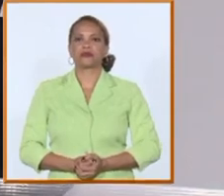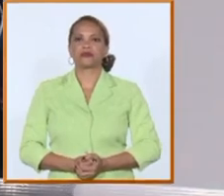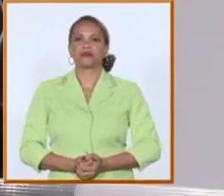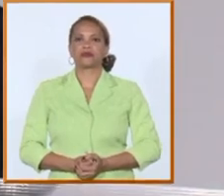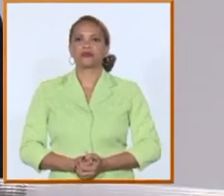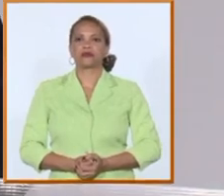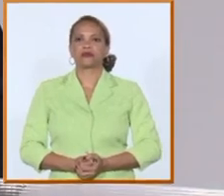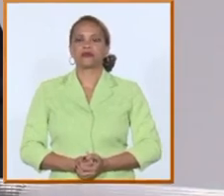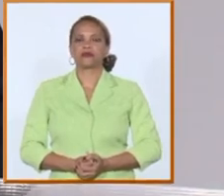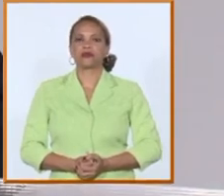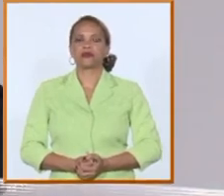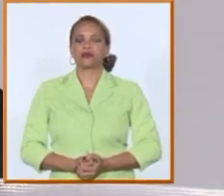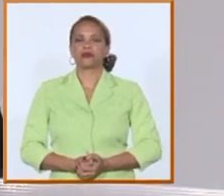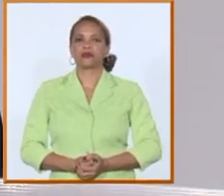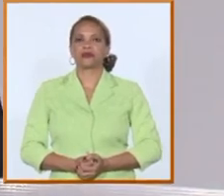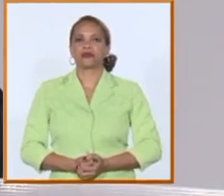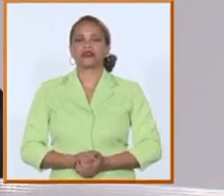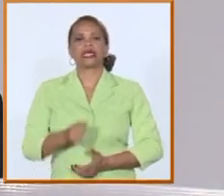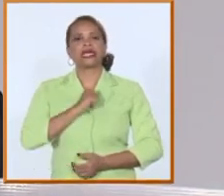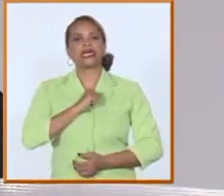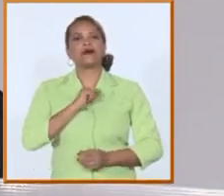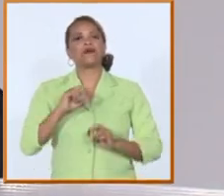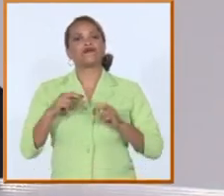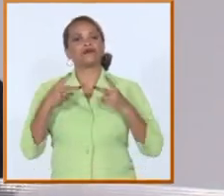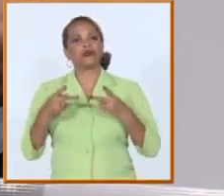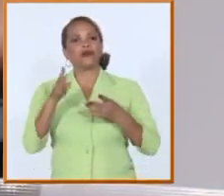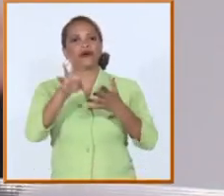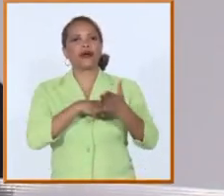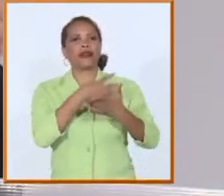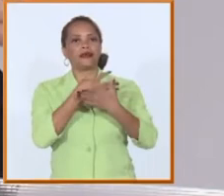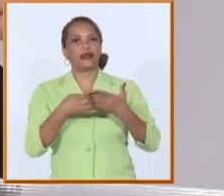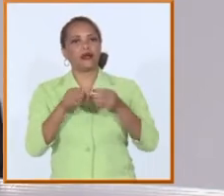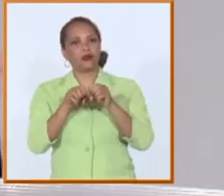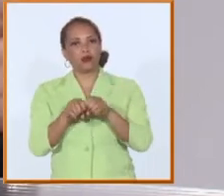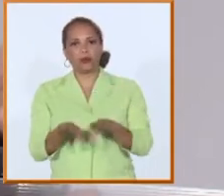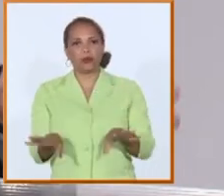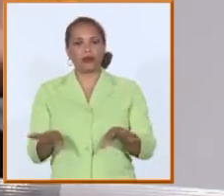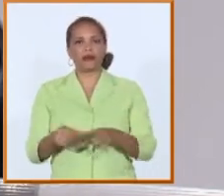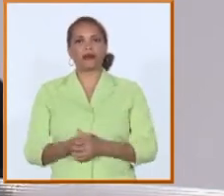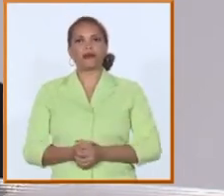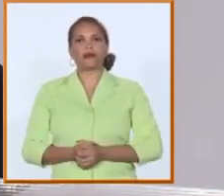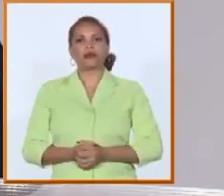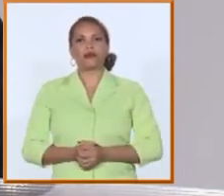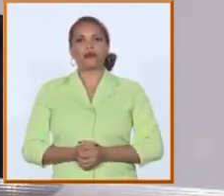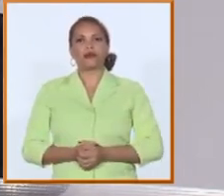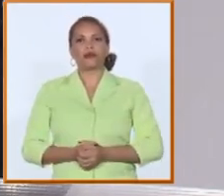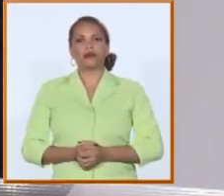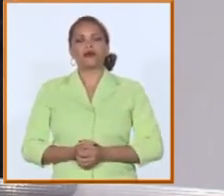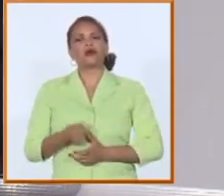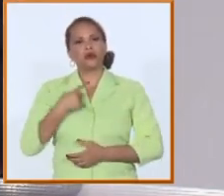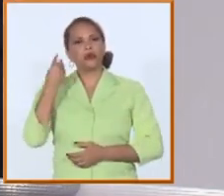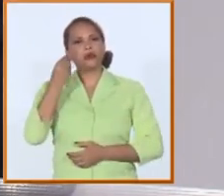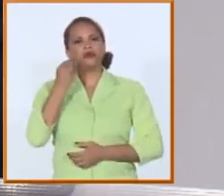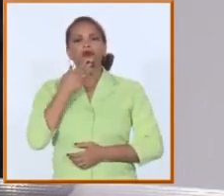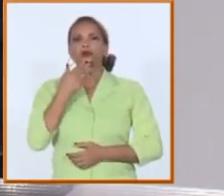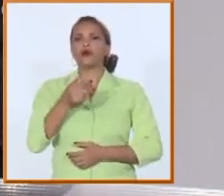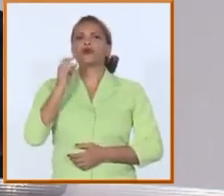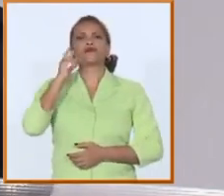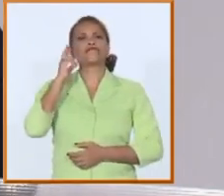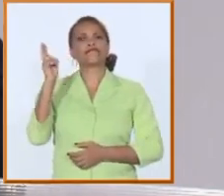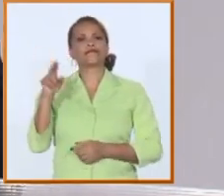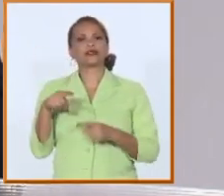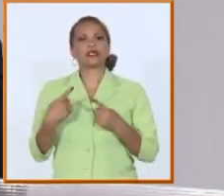virtual yo creo que no no está de más recordar porque yo creo que lo mencionamos además al inicio de la mesa nosotros llegamos